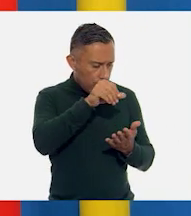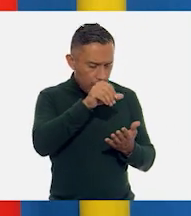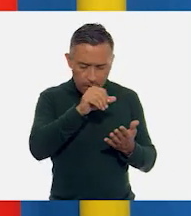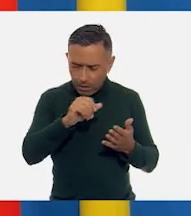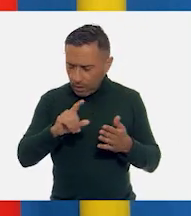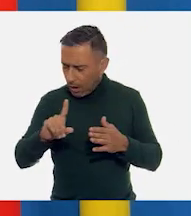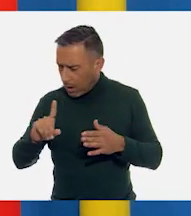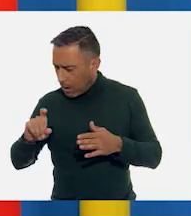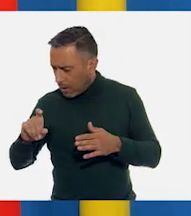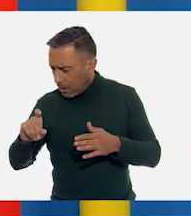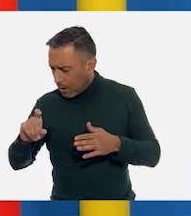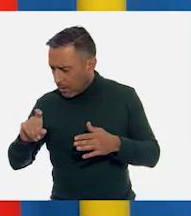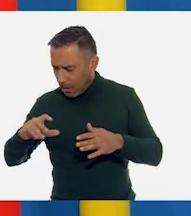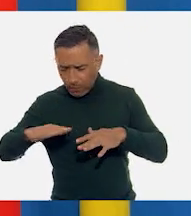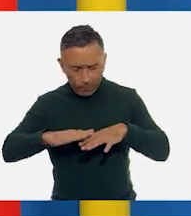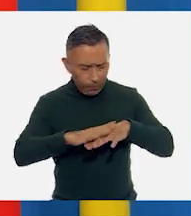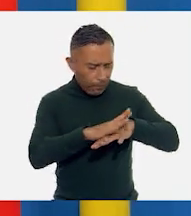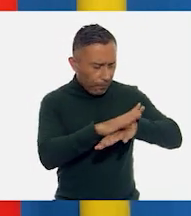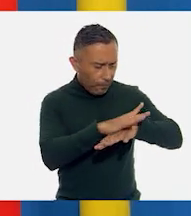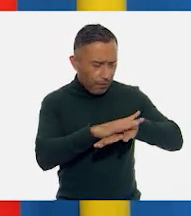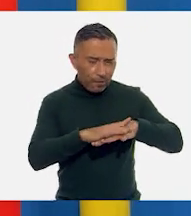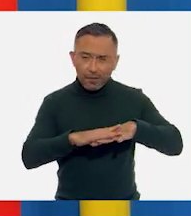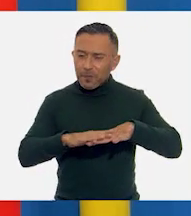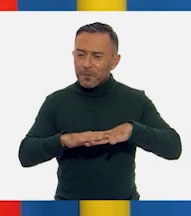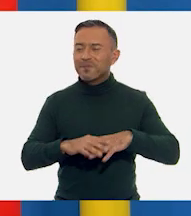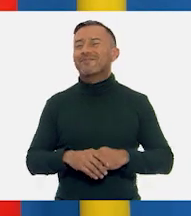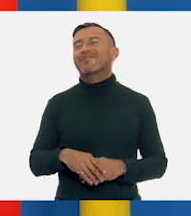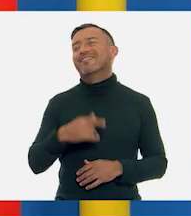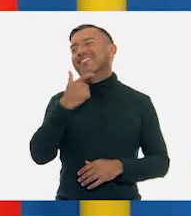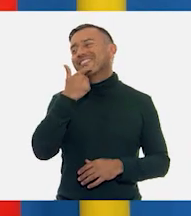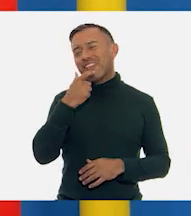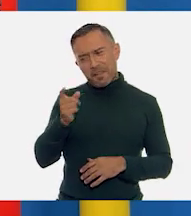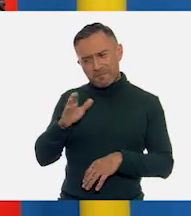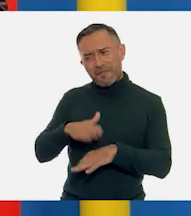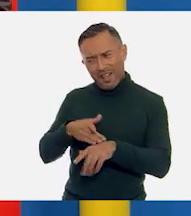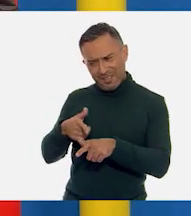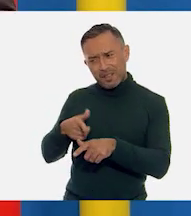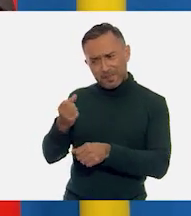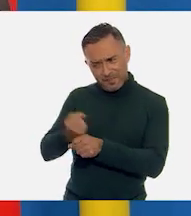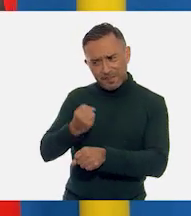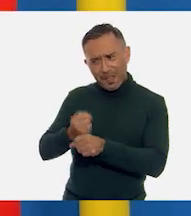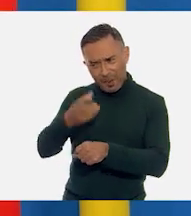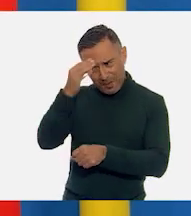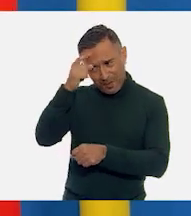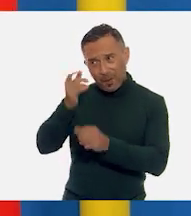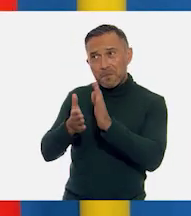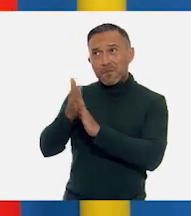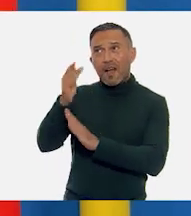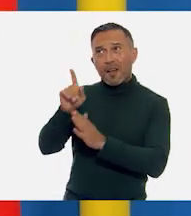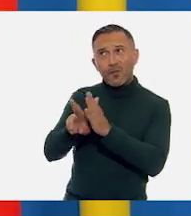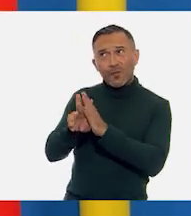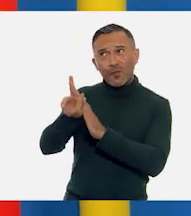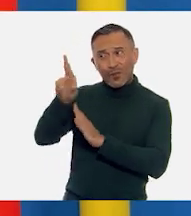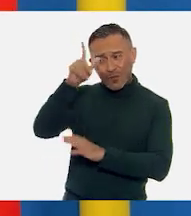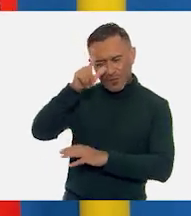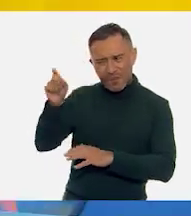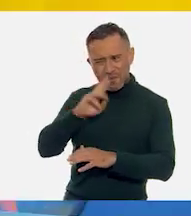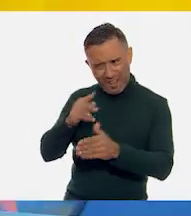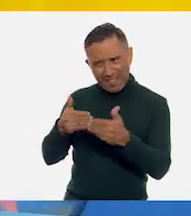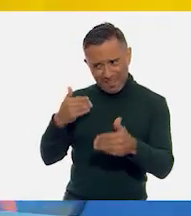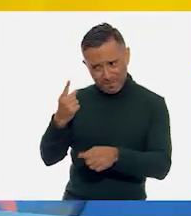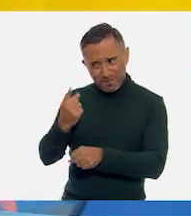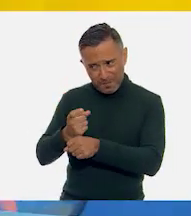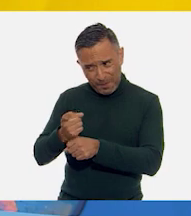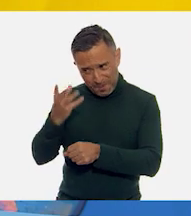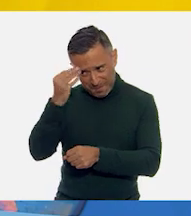Ay, Raulito, yo creo que mejor continúas practicando antes de viajar a la luna, ¿eh? Por favor, sí. Pues